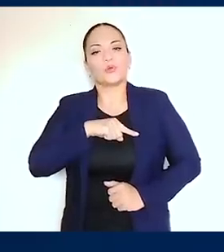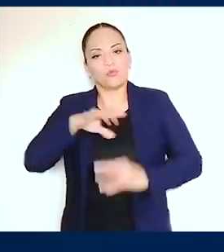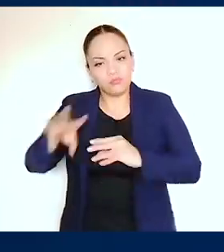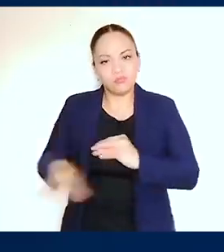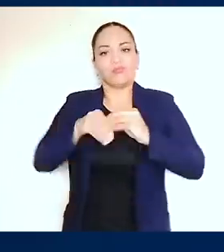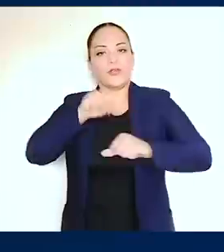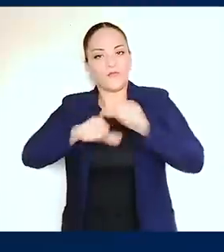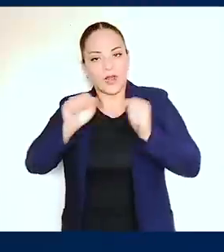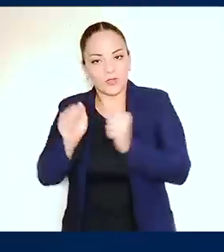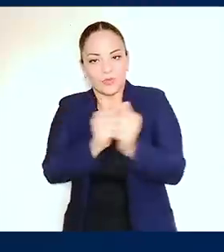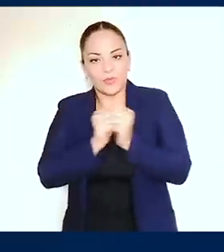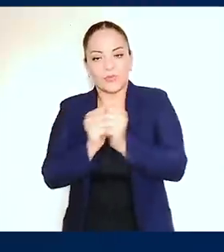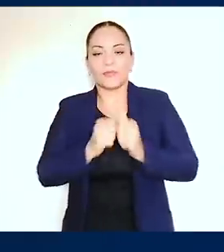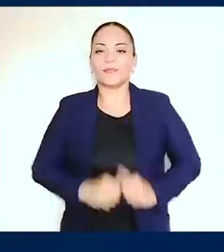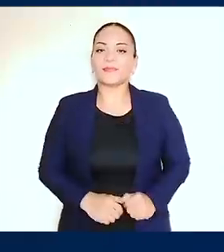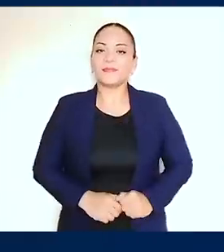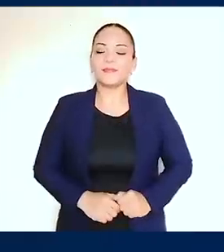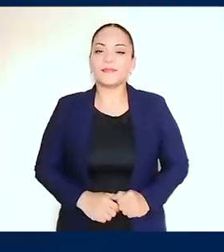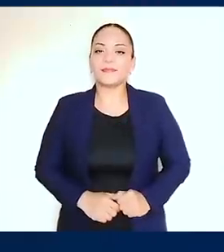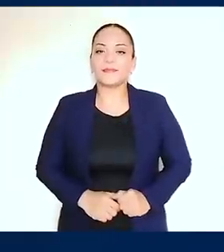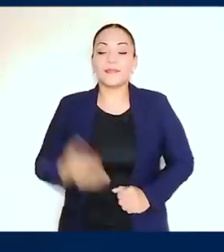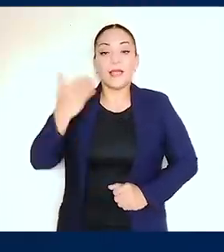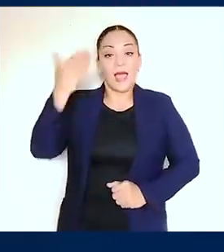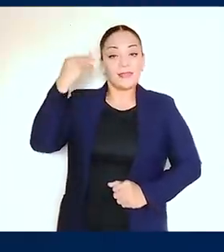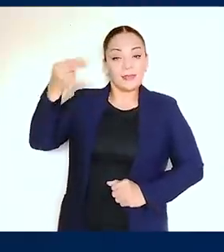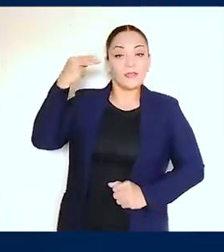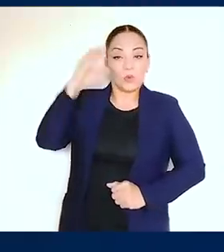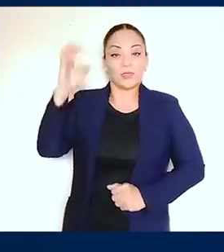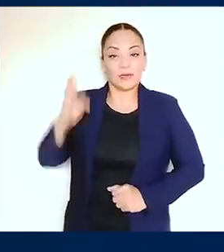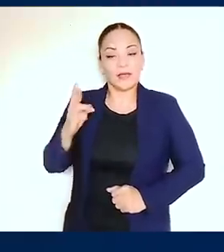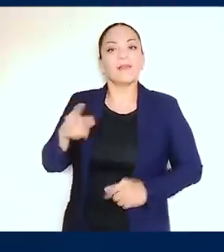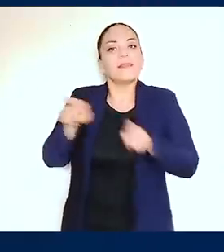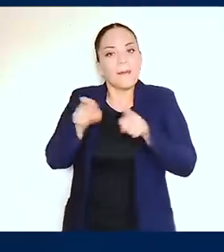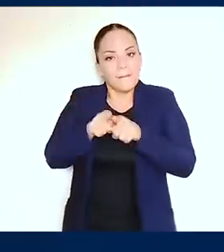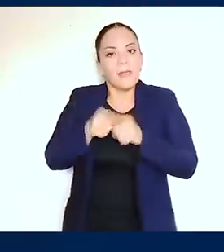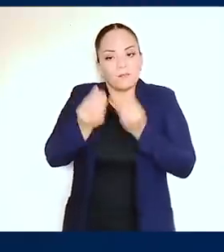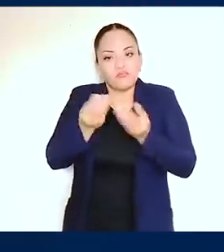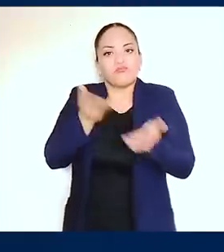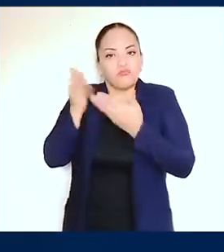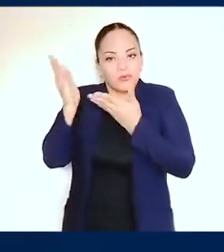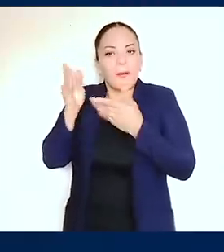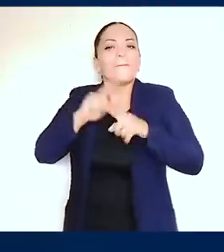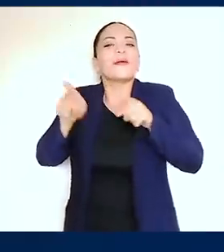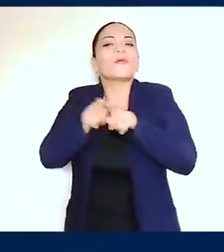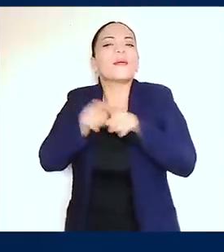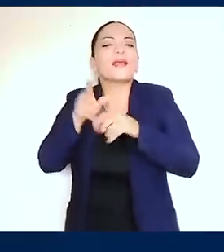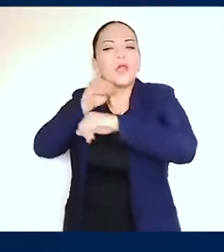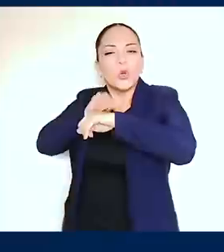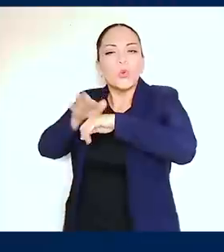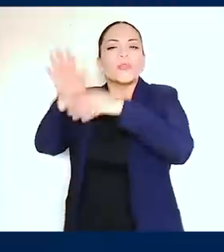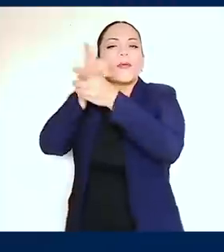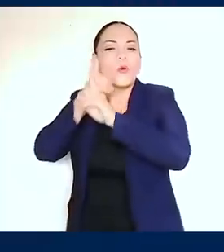esfuerzos. Exportábamos también la luz de la democracia, la